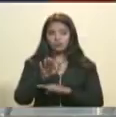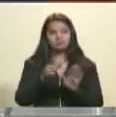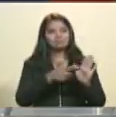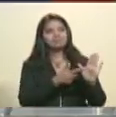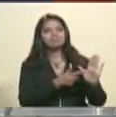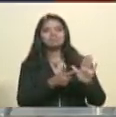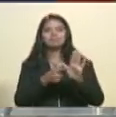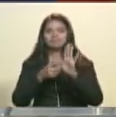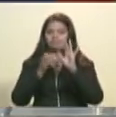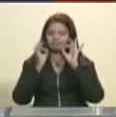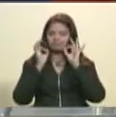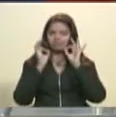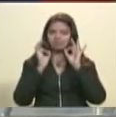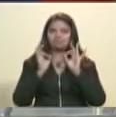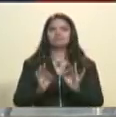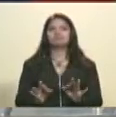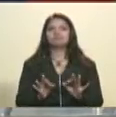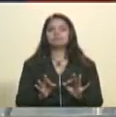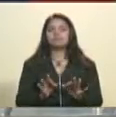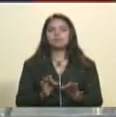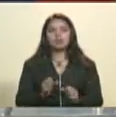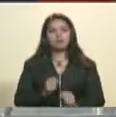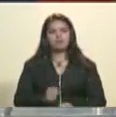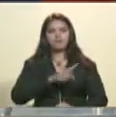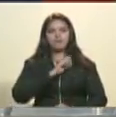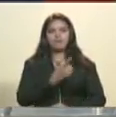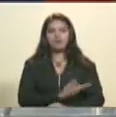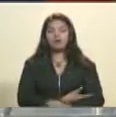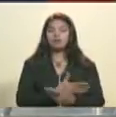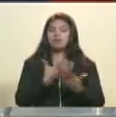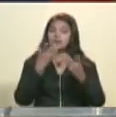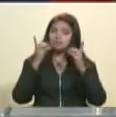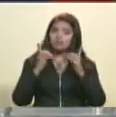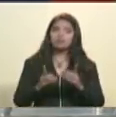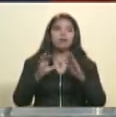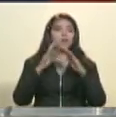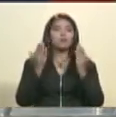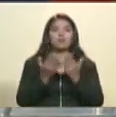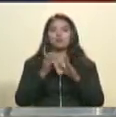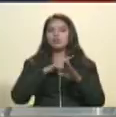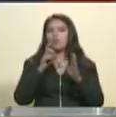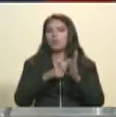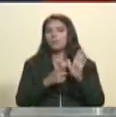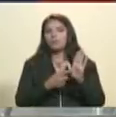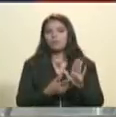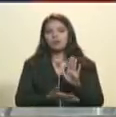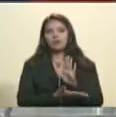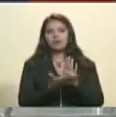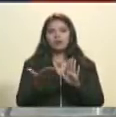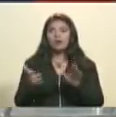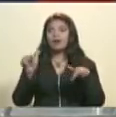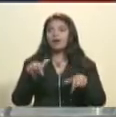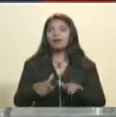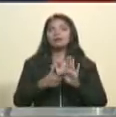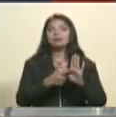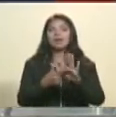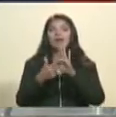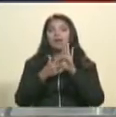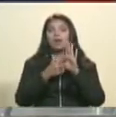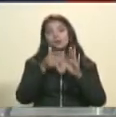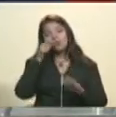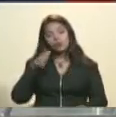ejemplo de firmeza, de entereza, de dignidad al mundo entero. Es este ejemplo de nuestro